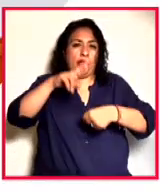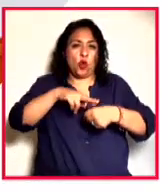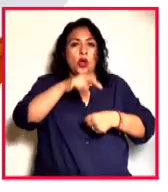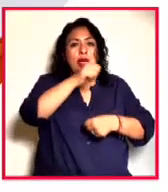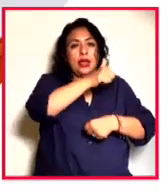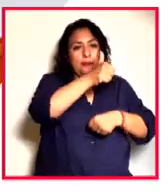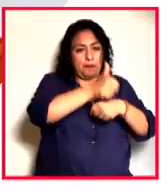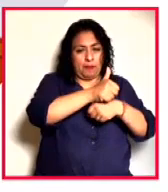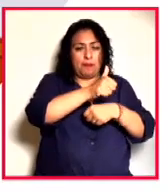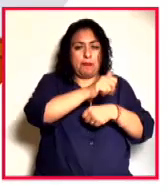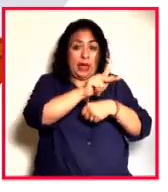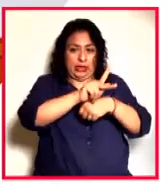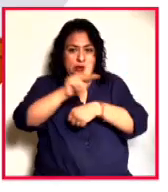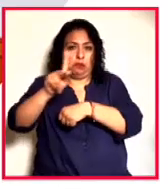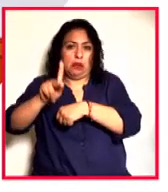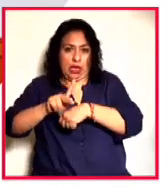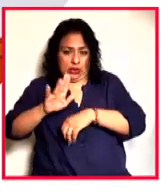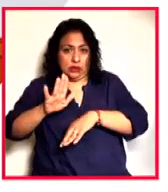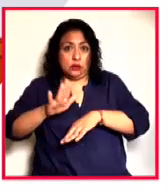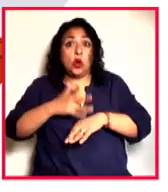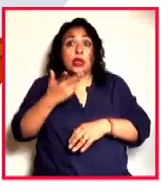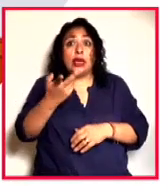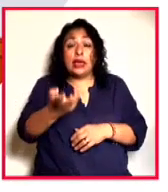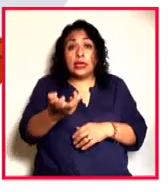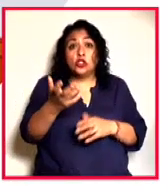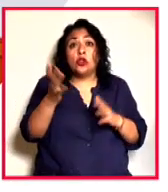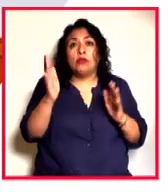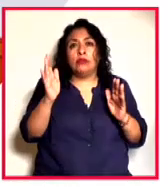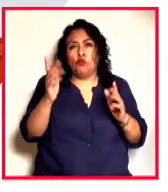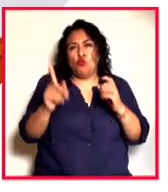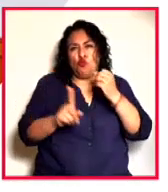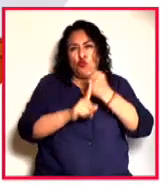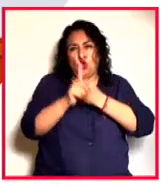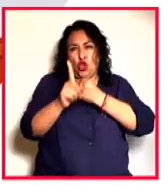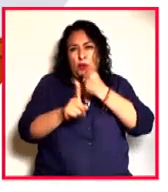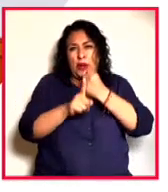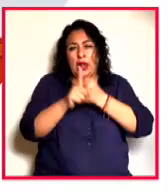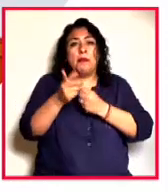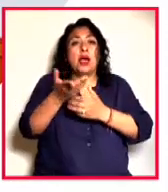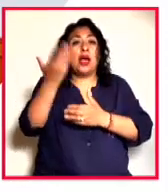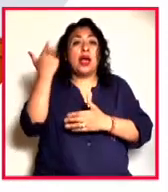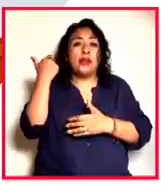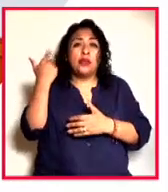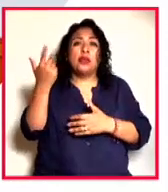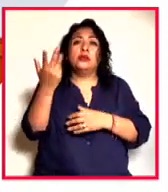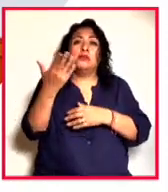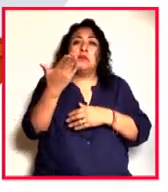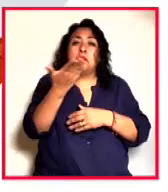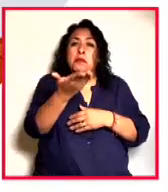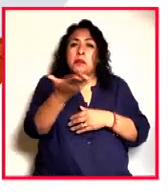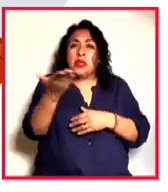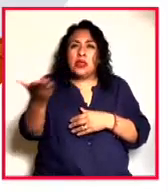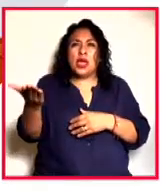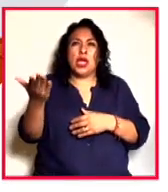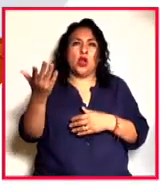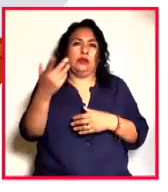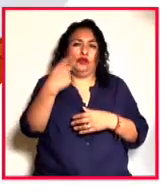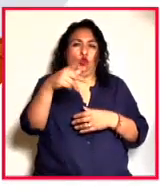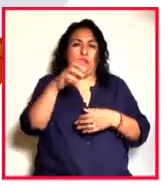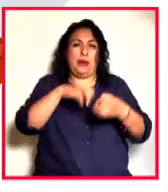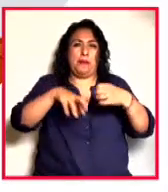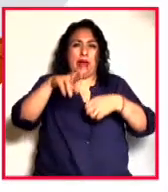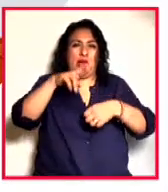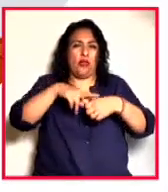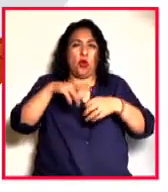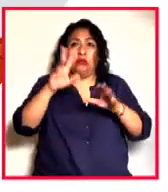de sus sedes, porque precisamente por ese tipo de conflictos habían llamado a consultas a sus propios embajadores sin que